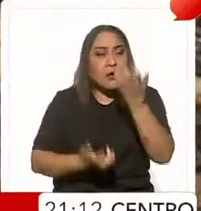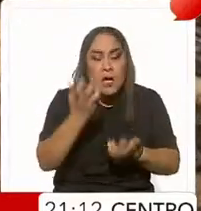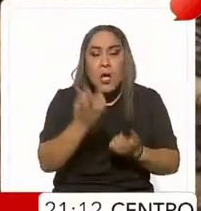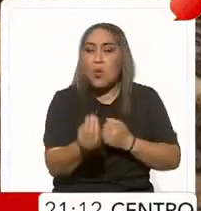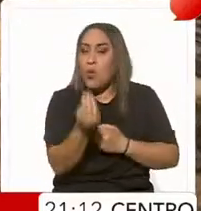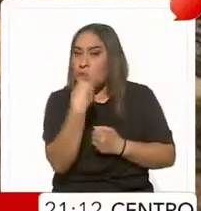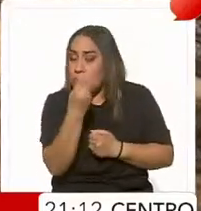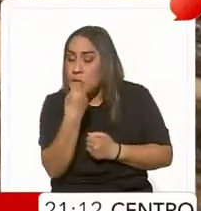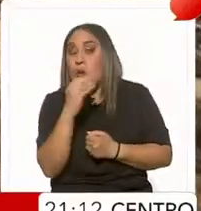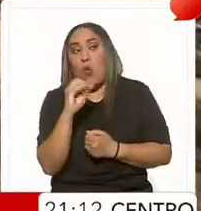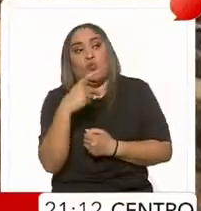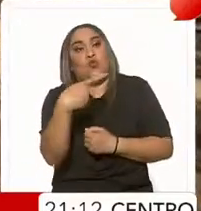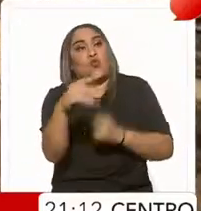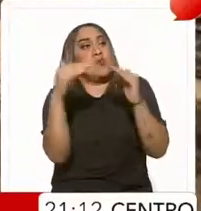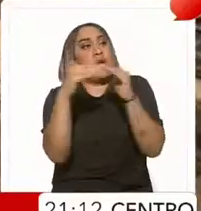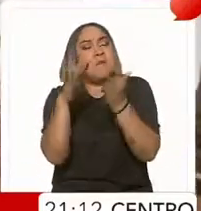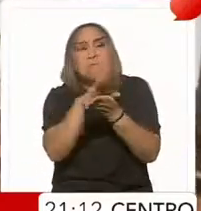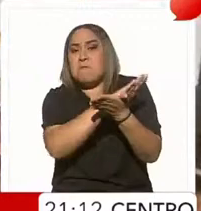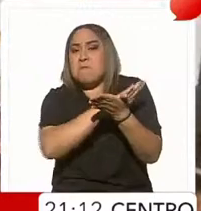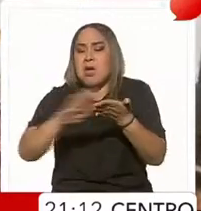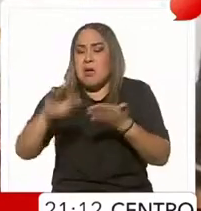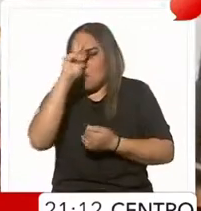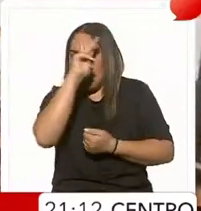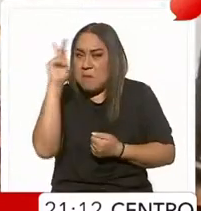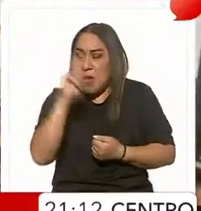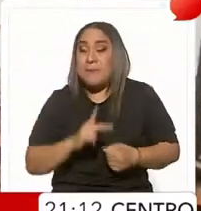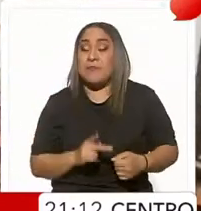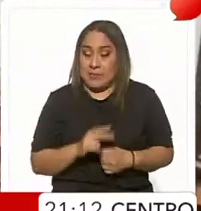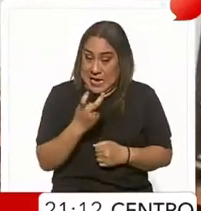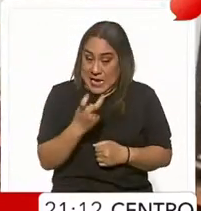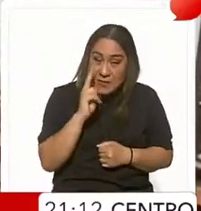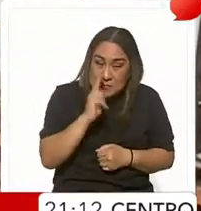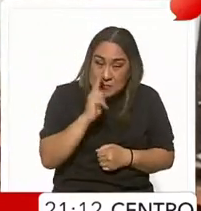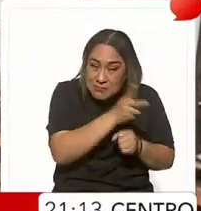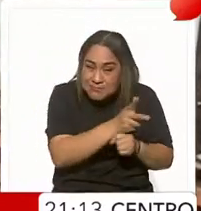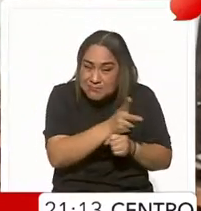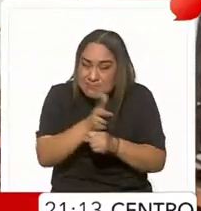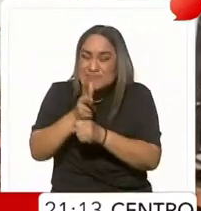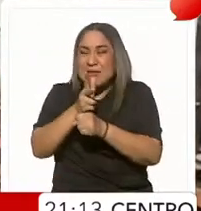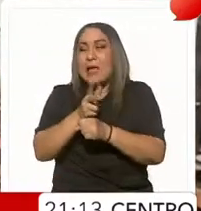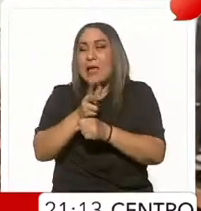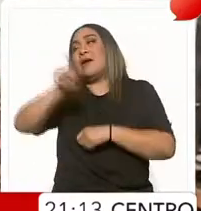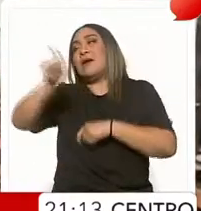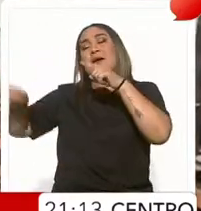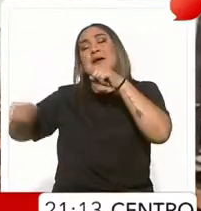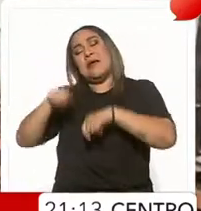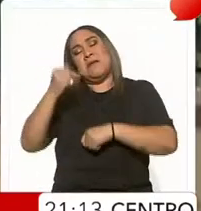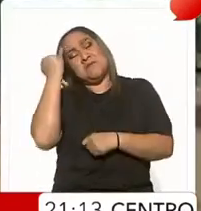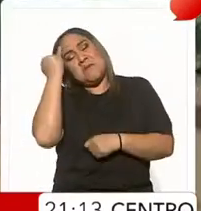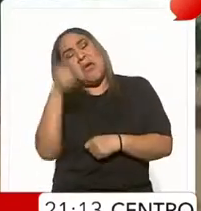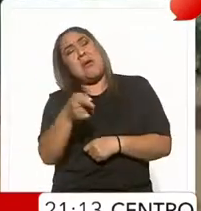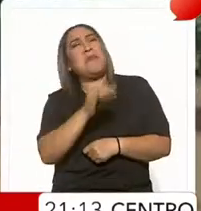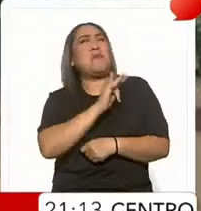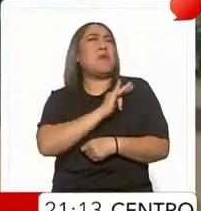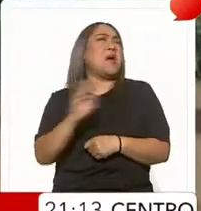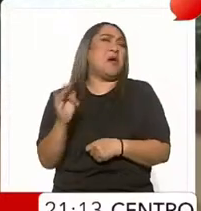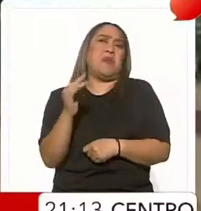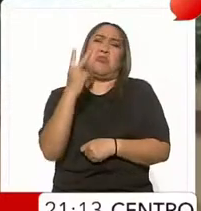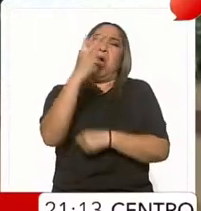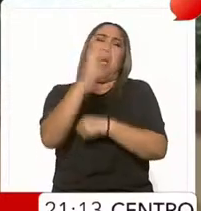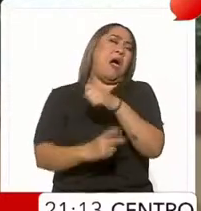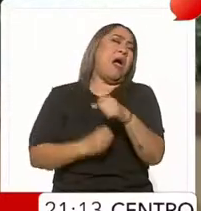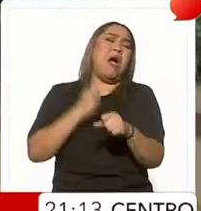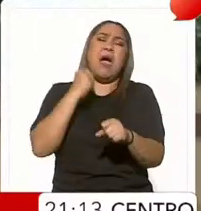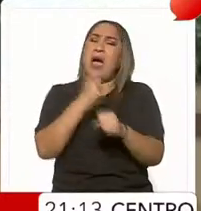casos su hogar entero. Al ver estas imágenes muchos se imaginaron y dijeron que tendrían que pasar al menos un par de